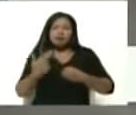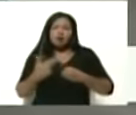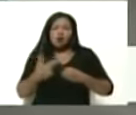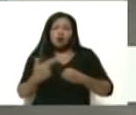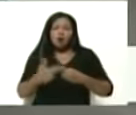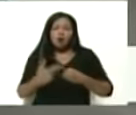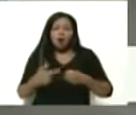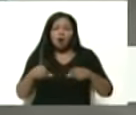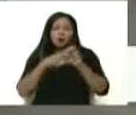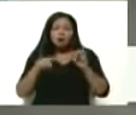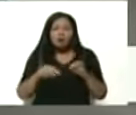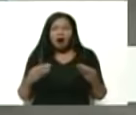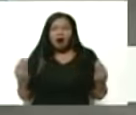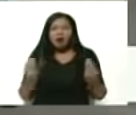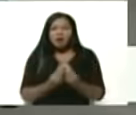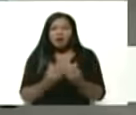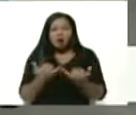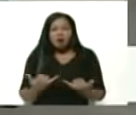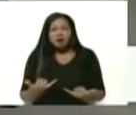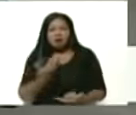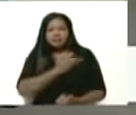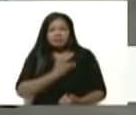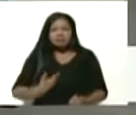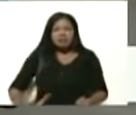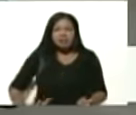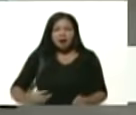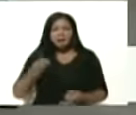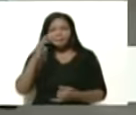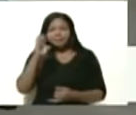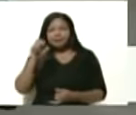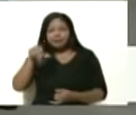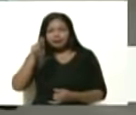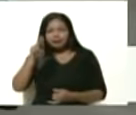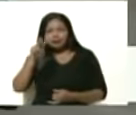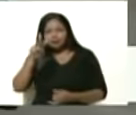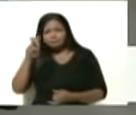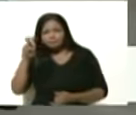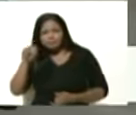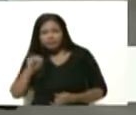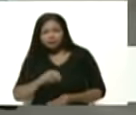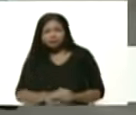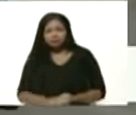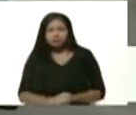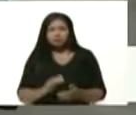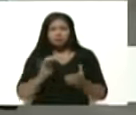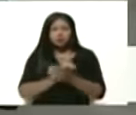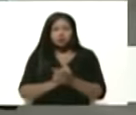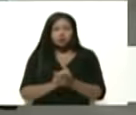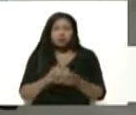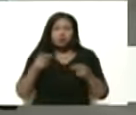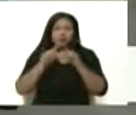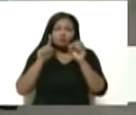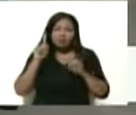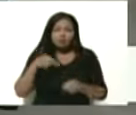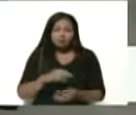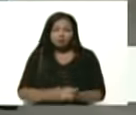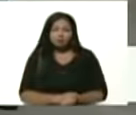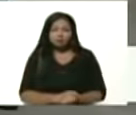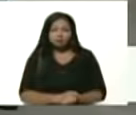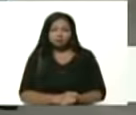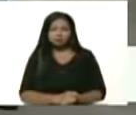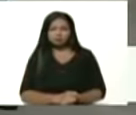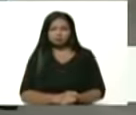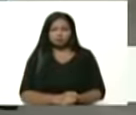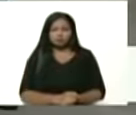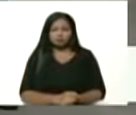José. Me acompaña el presidente Pequibén, el compañero coronel Pedro Rafael, Techea Ruiz,